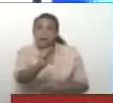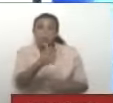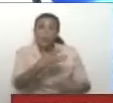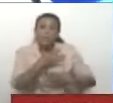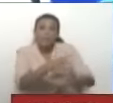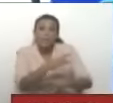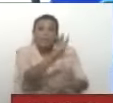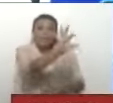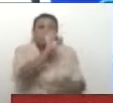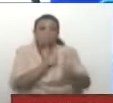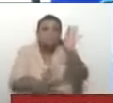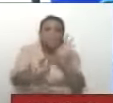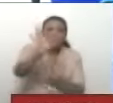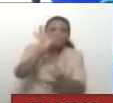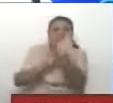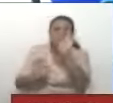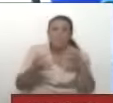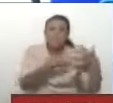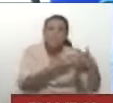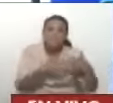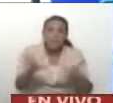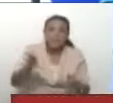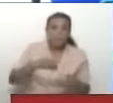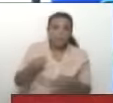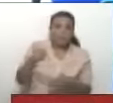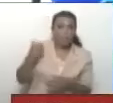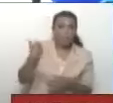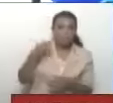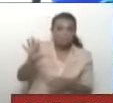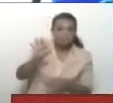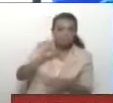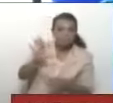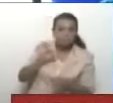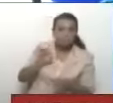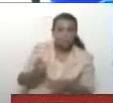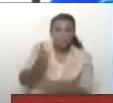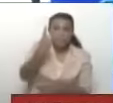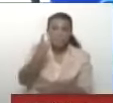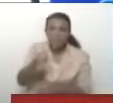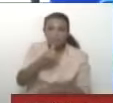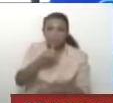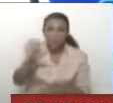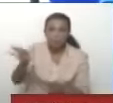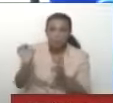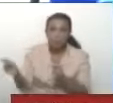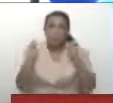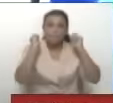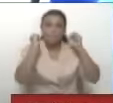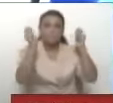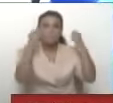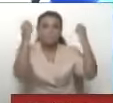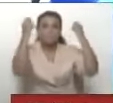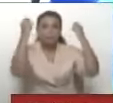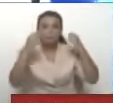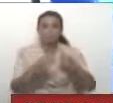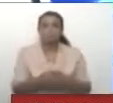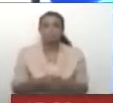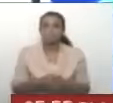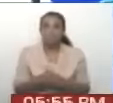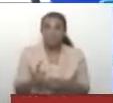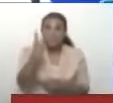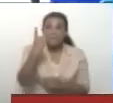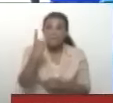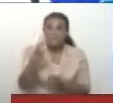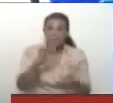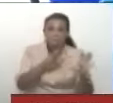interesa a los intereses de Estados Unidos. Esa la fuente. Ellos son los primeros que sacan el titular. El primer